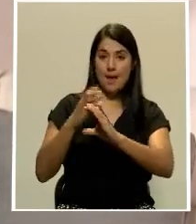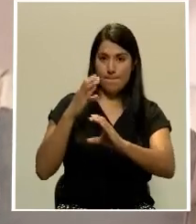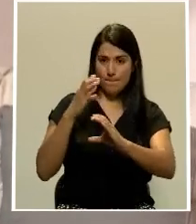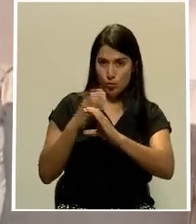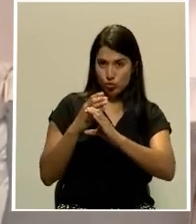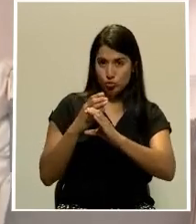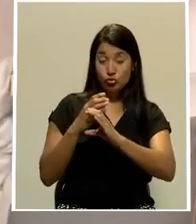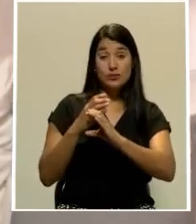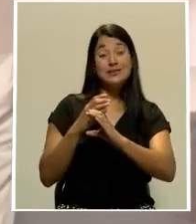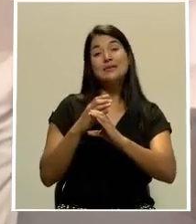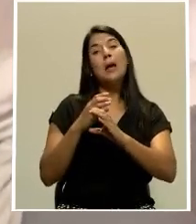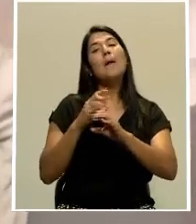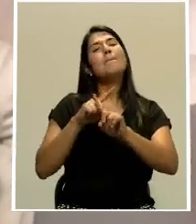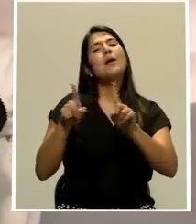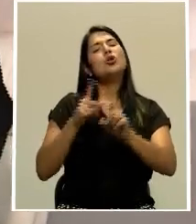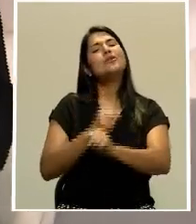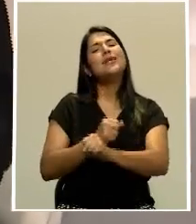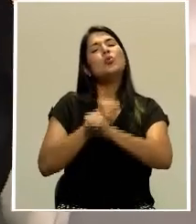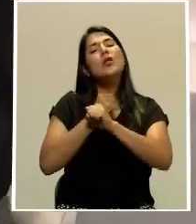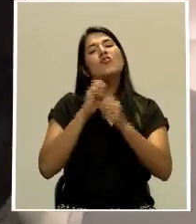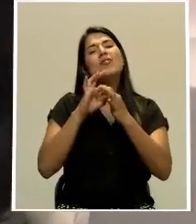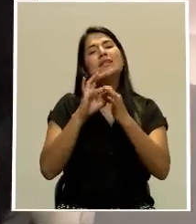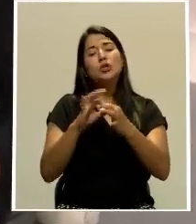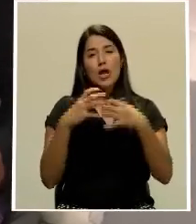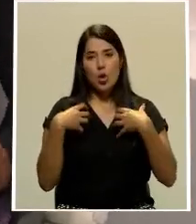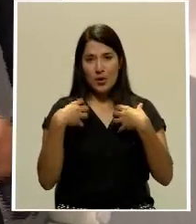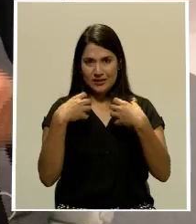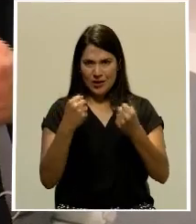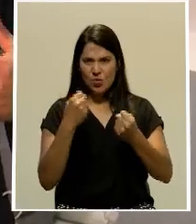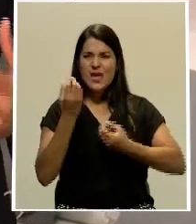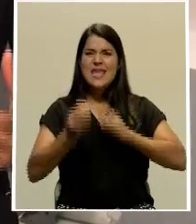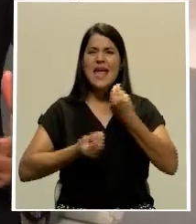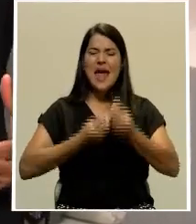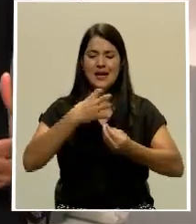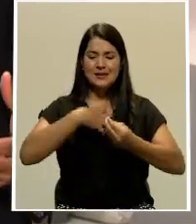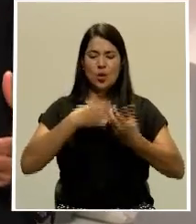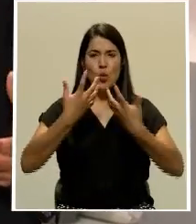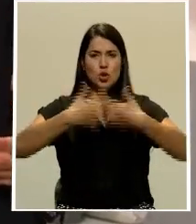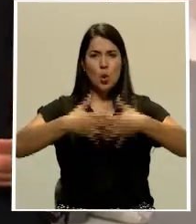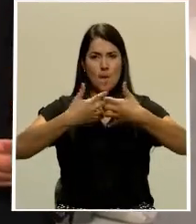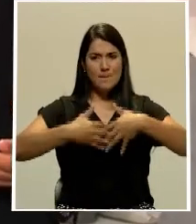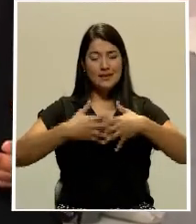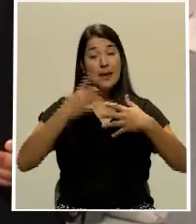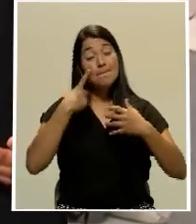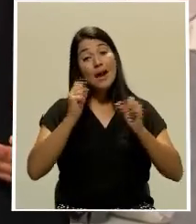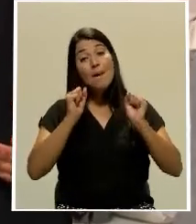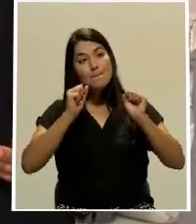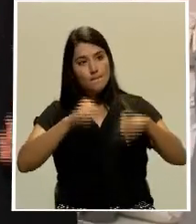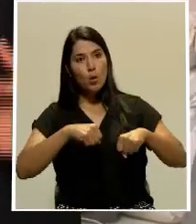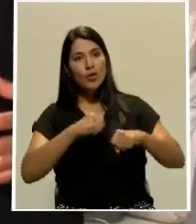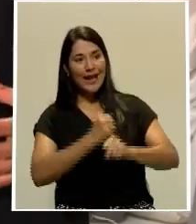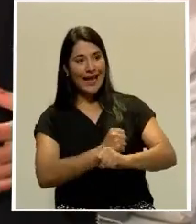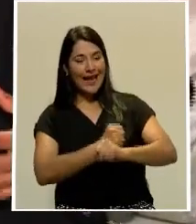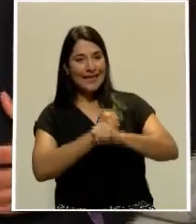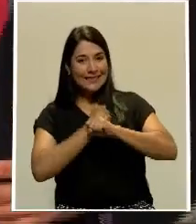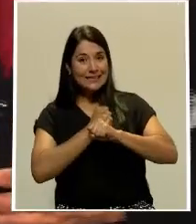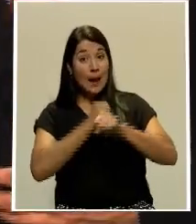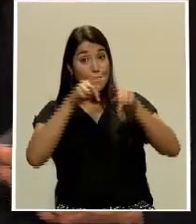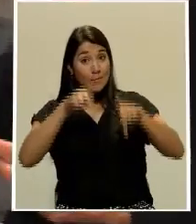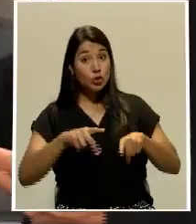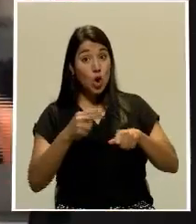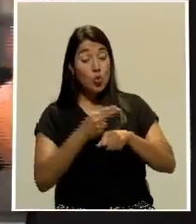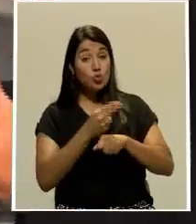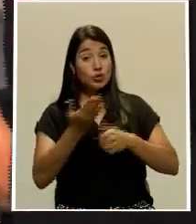que es lo que están haciendo los empresarios para poder garantizar a todas esas personas que utilizan el servicio, esa seguridad